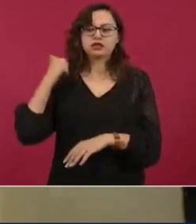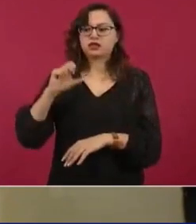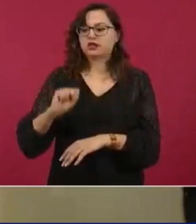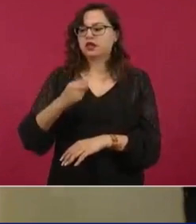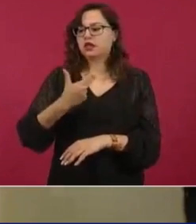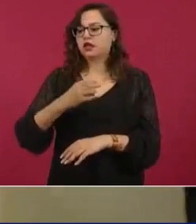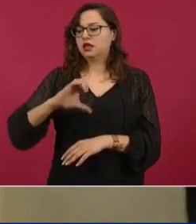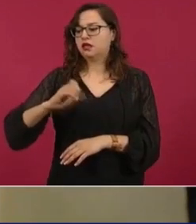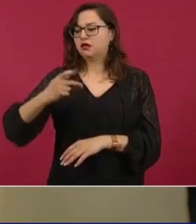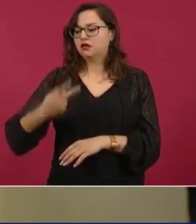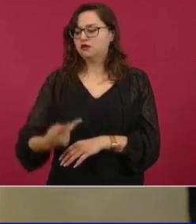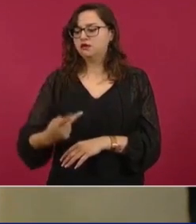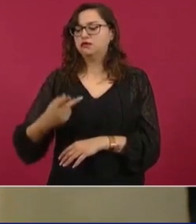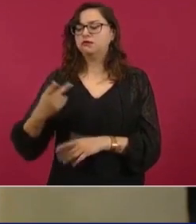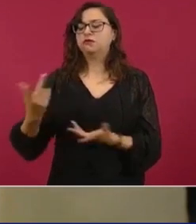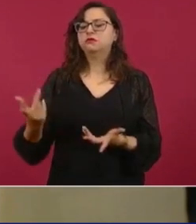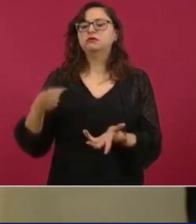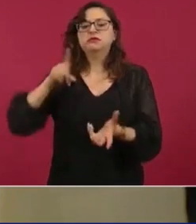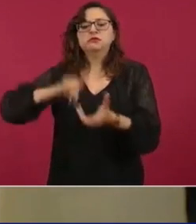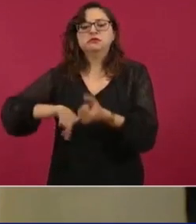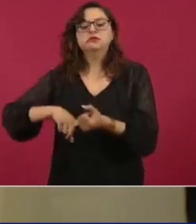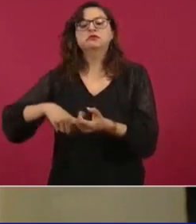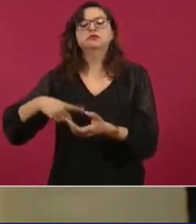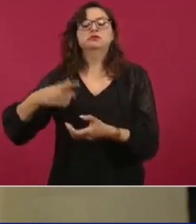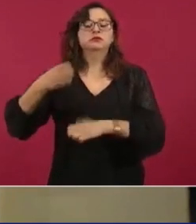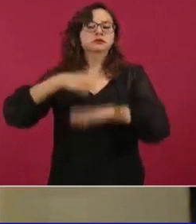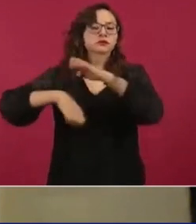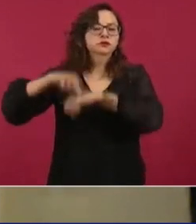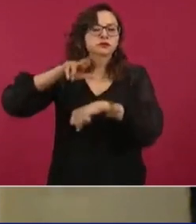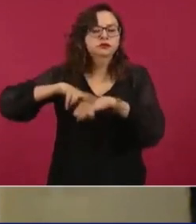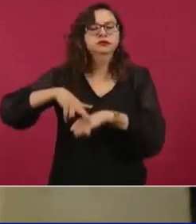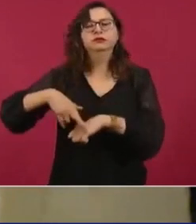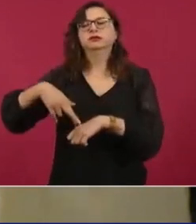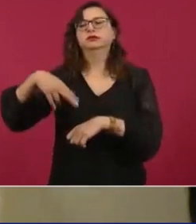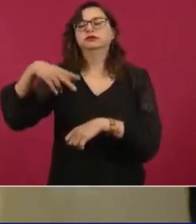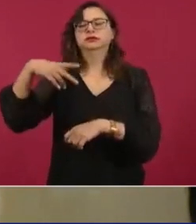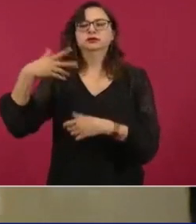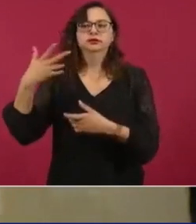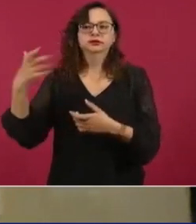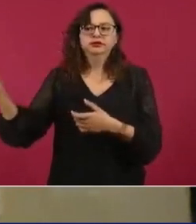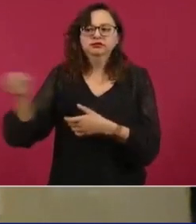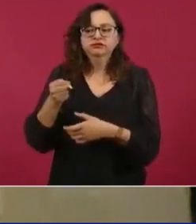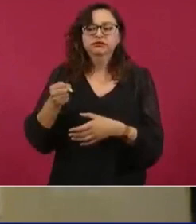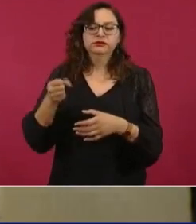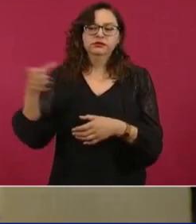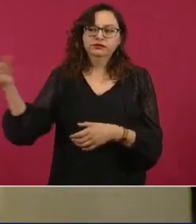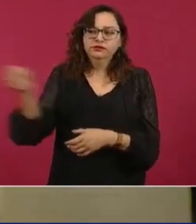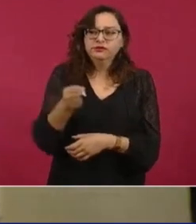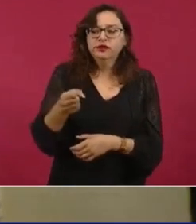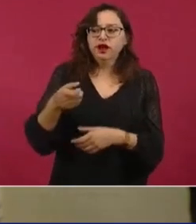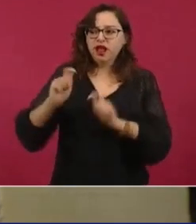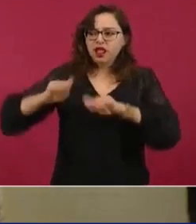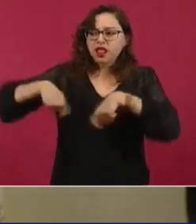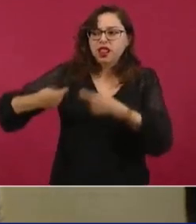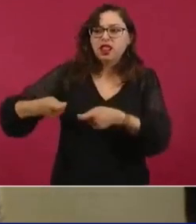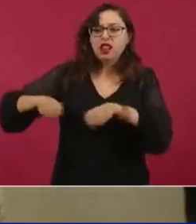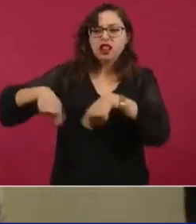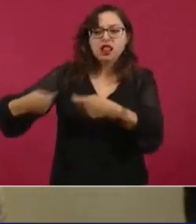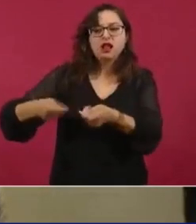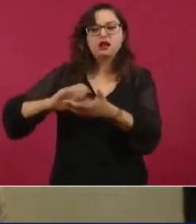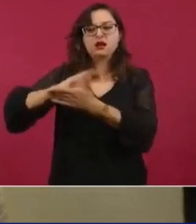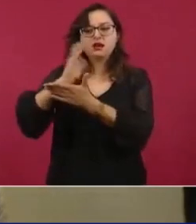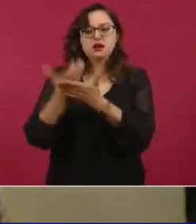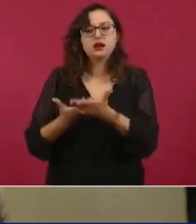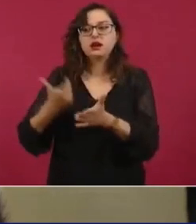municipios, a empresarios para la realización de obras que salían hasta cinco veces más caras. Y tenía usted